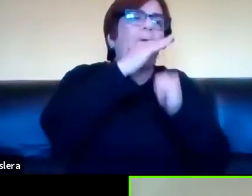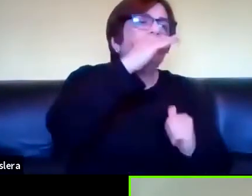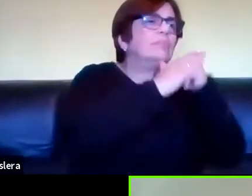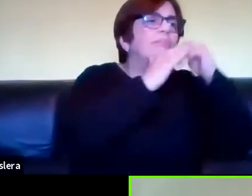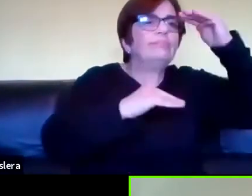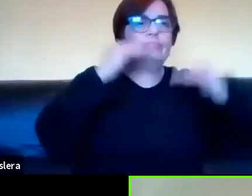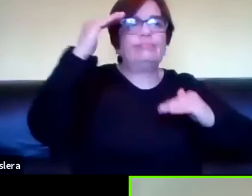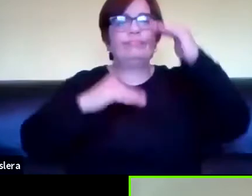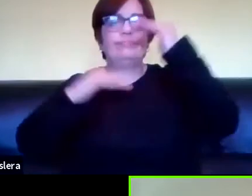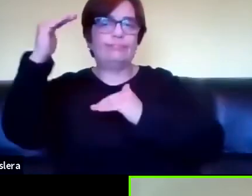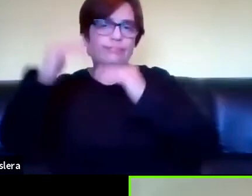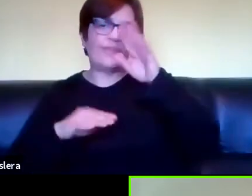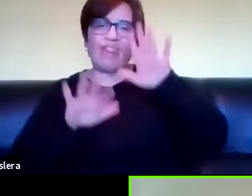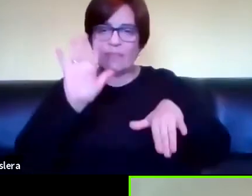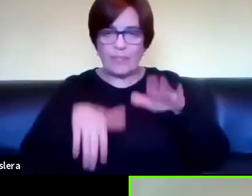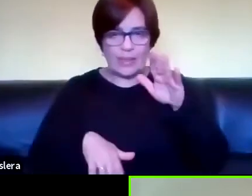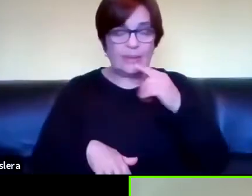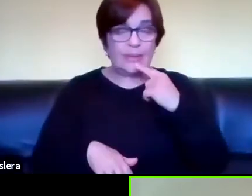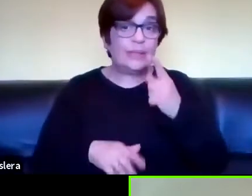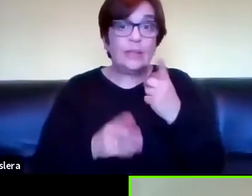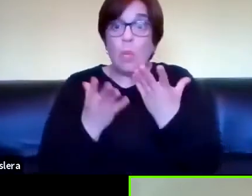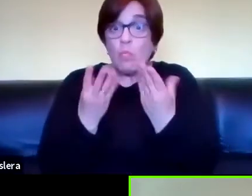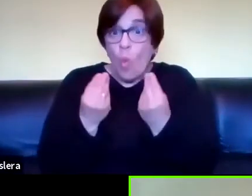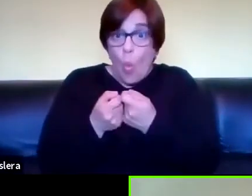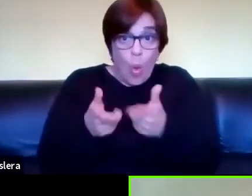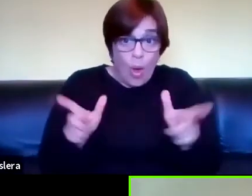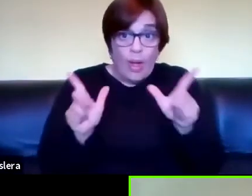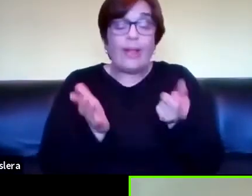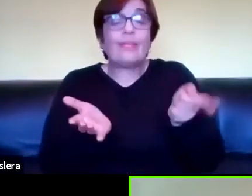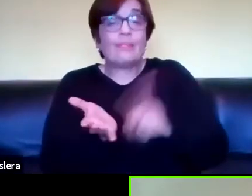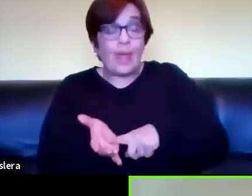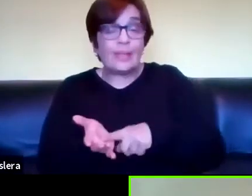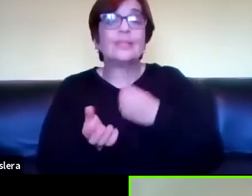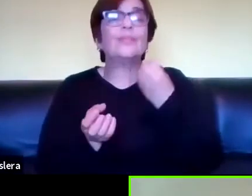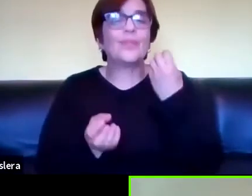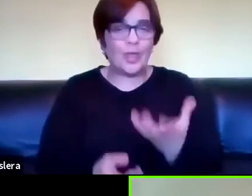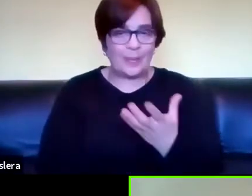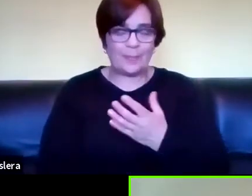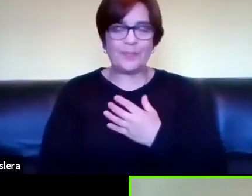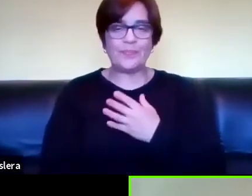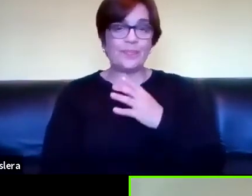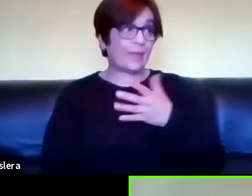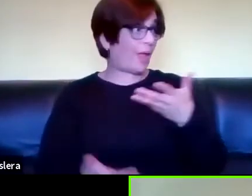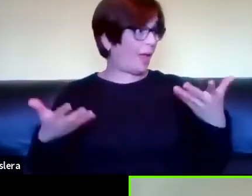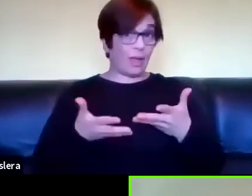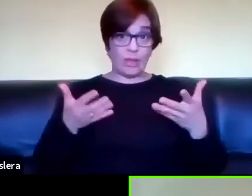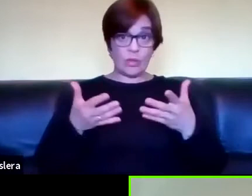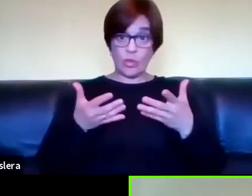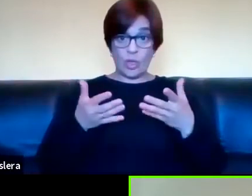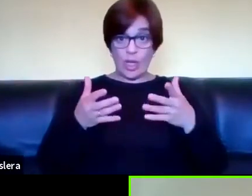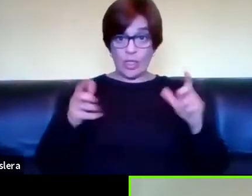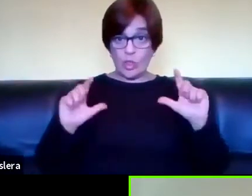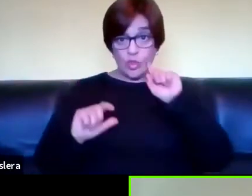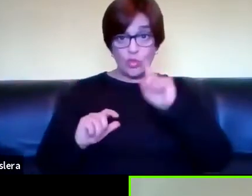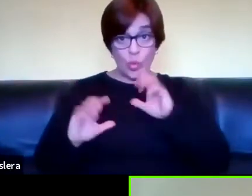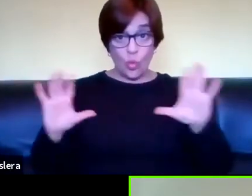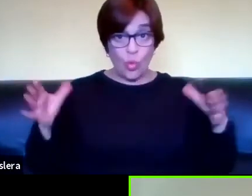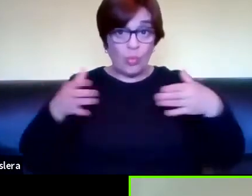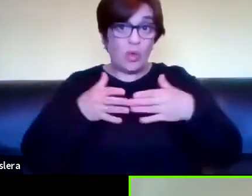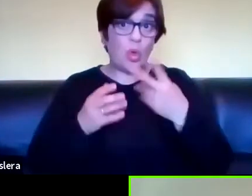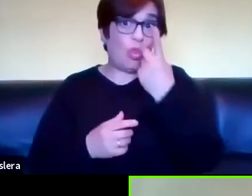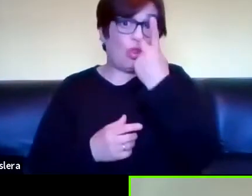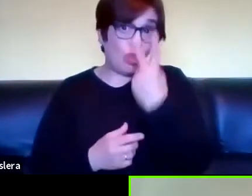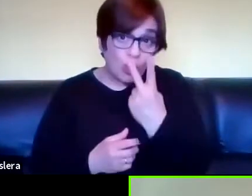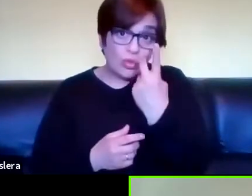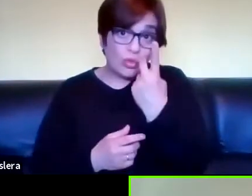y plurilingüe porque además planteamos que hoy en día la comunidad sorda no solo tiene dos lenguas